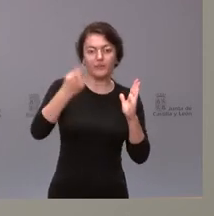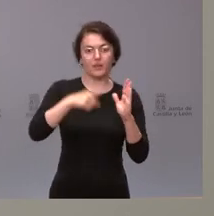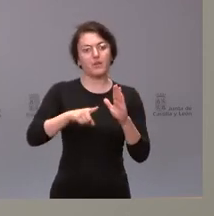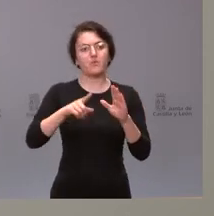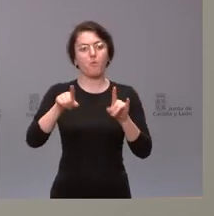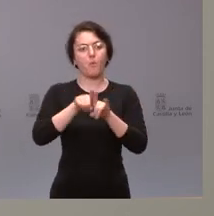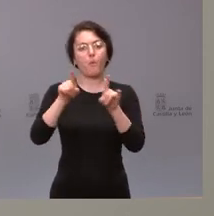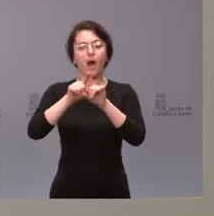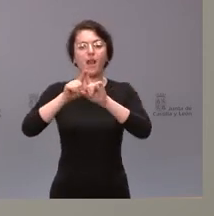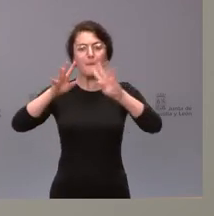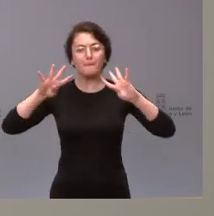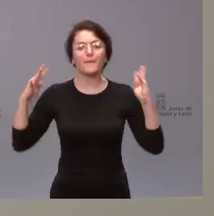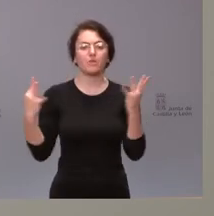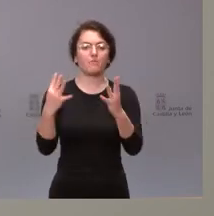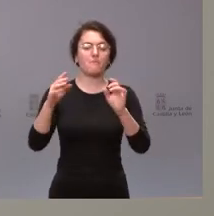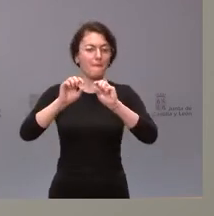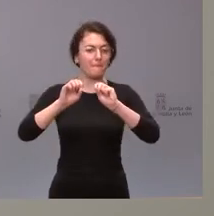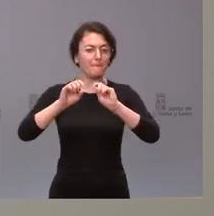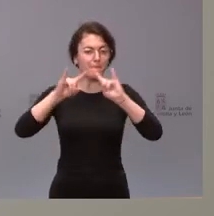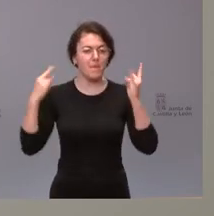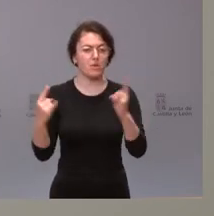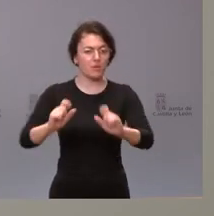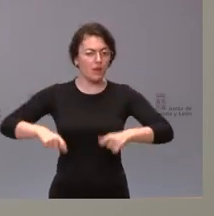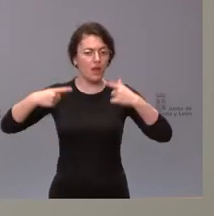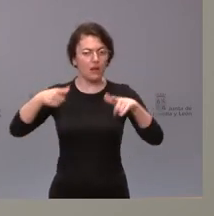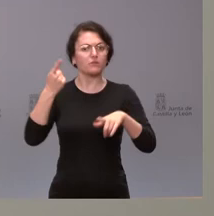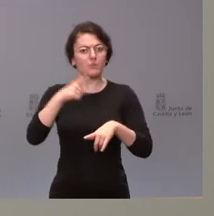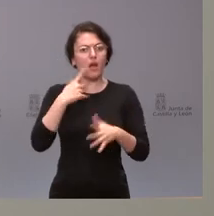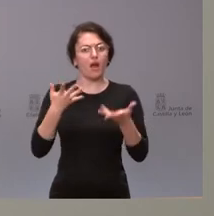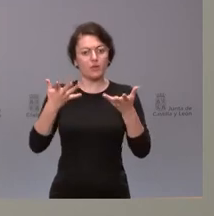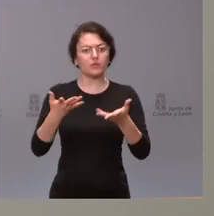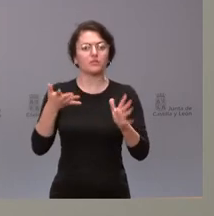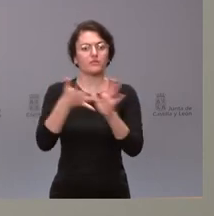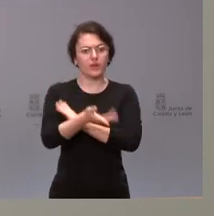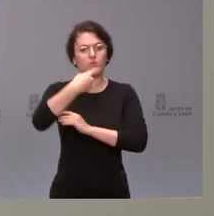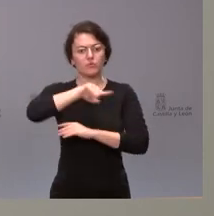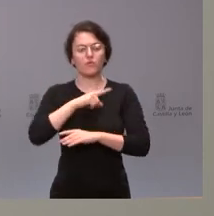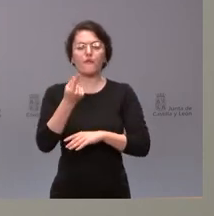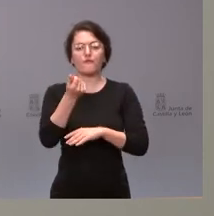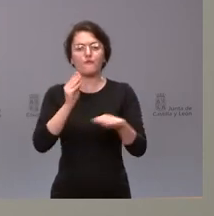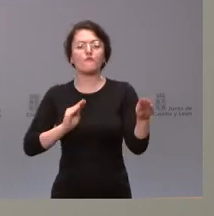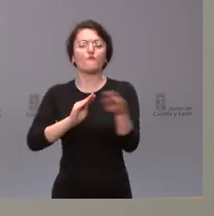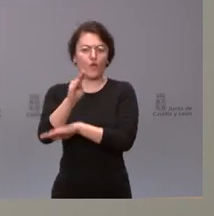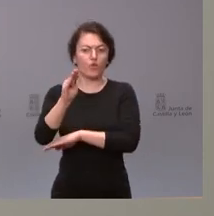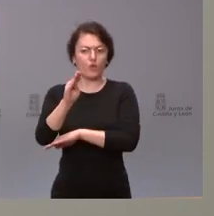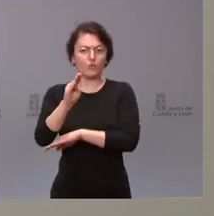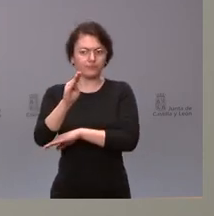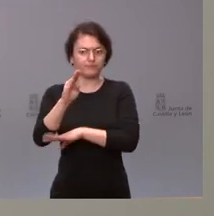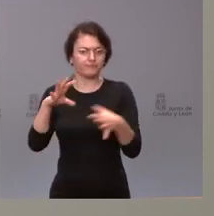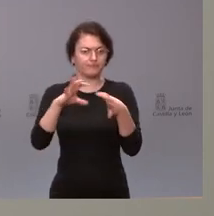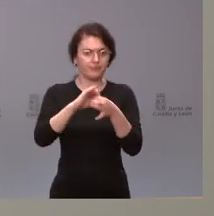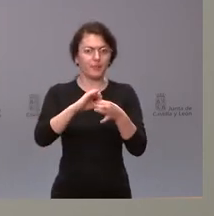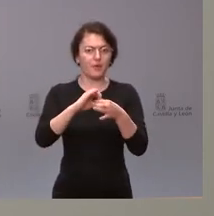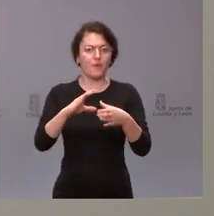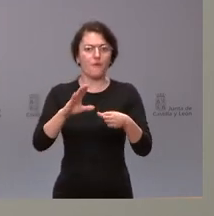que es una prioridad y, por tanto, vamos a destinar fondos en esta dirección de forma sustancial en relación con todo lo que tiene que ver los fondos Next Generation y